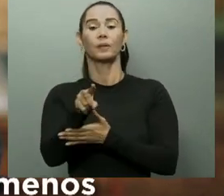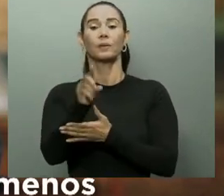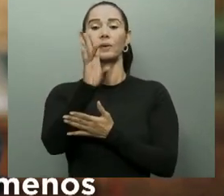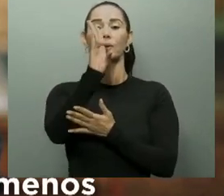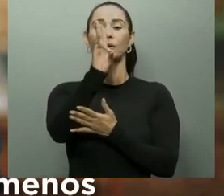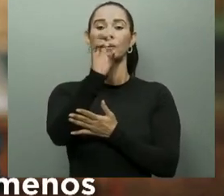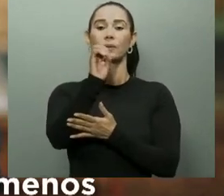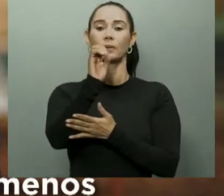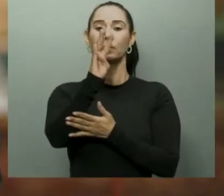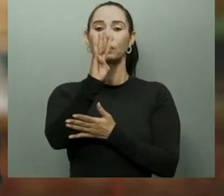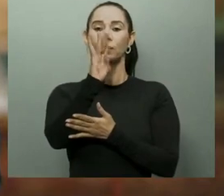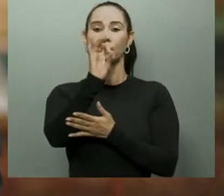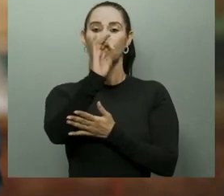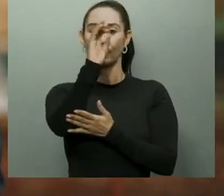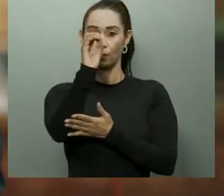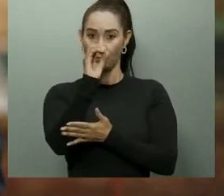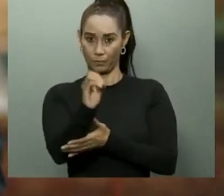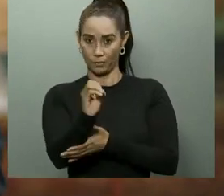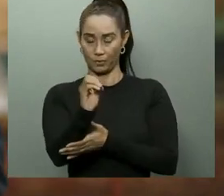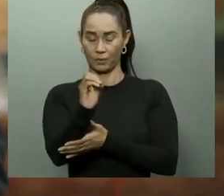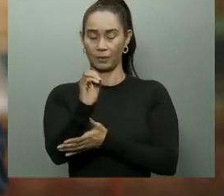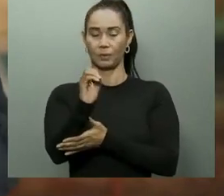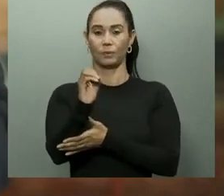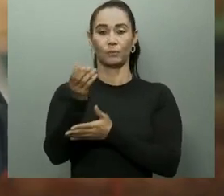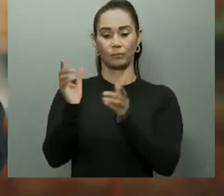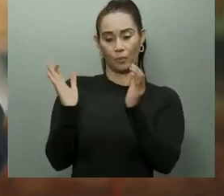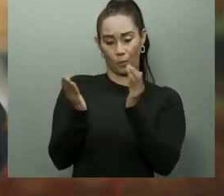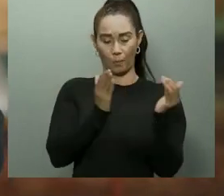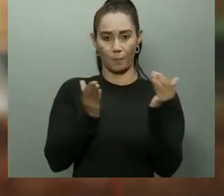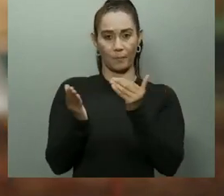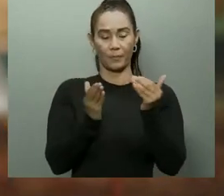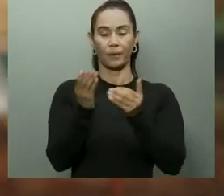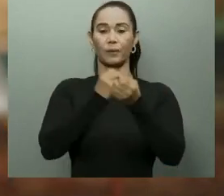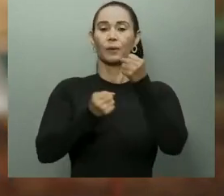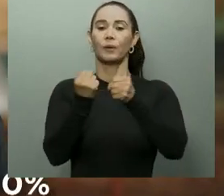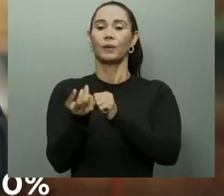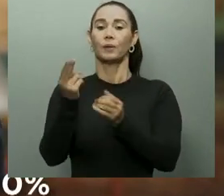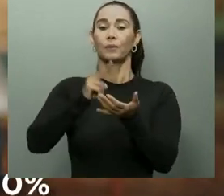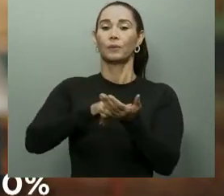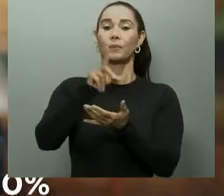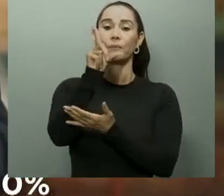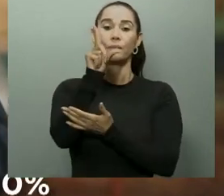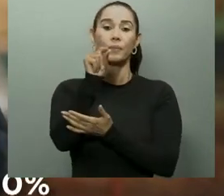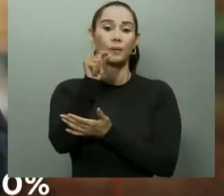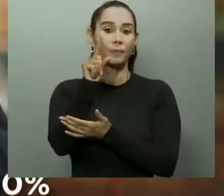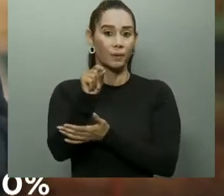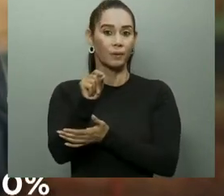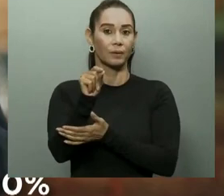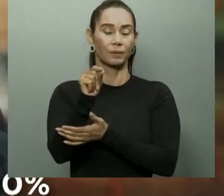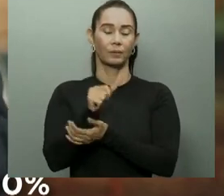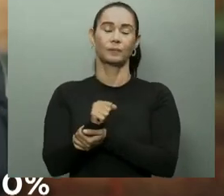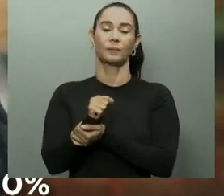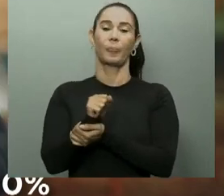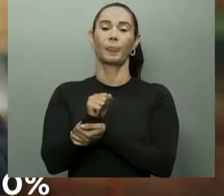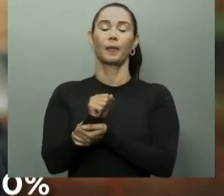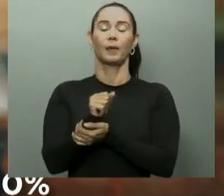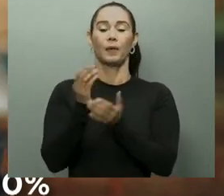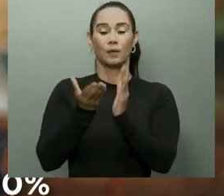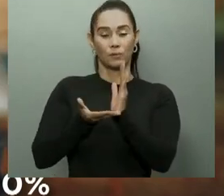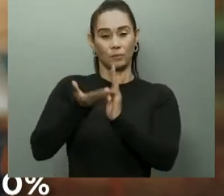% menos con relación al 2020, y en materiales perecederos, las reducciones sobrepasan el 1